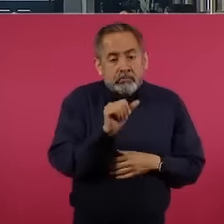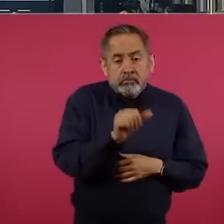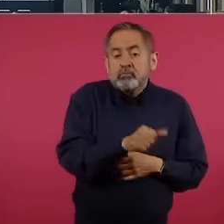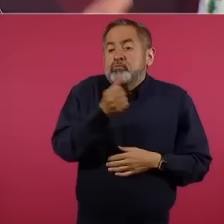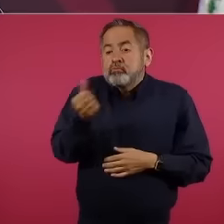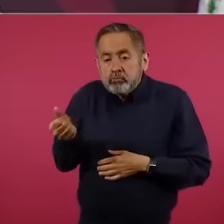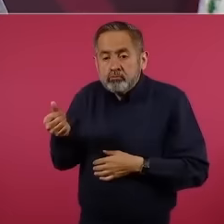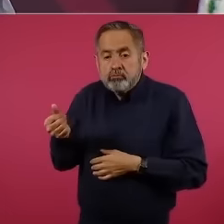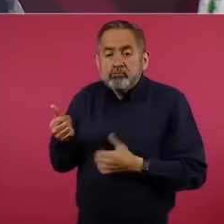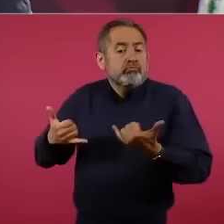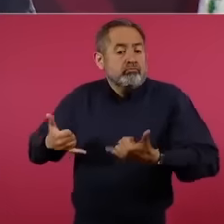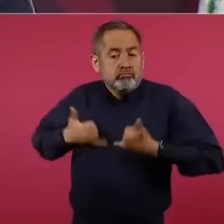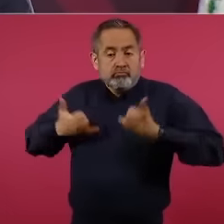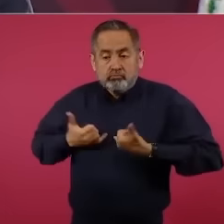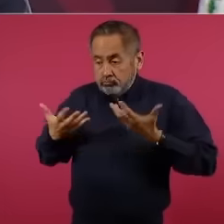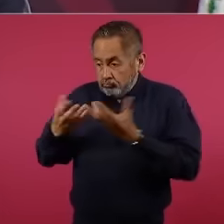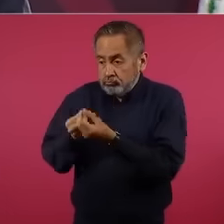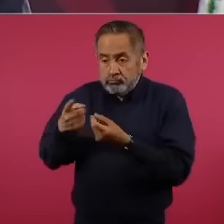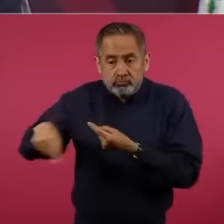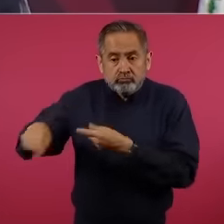porque les va a ayudar a ellos.